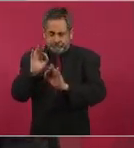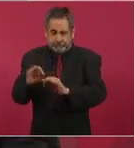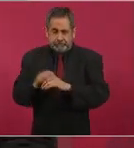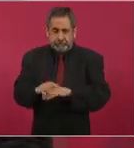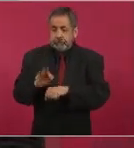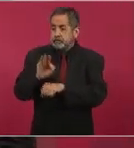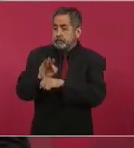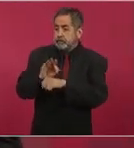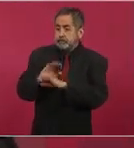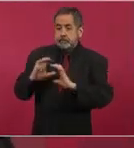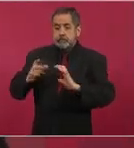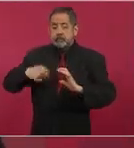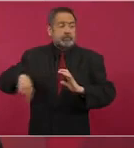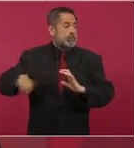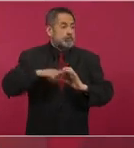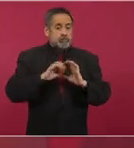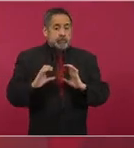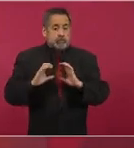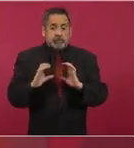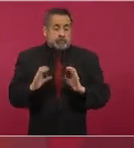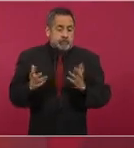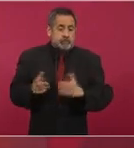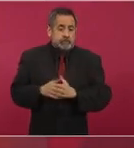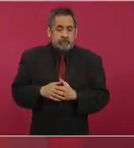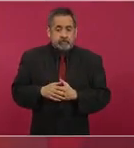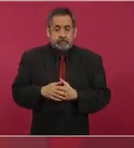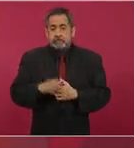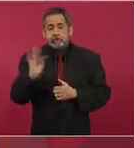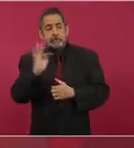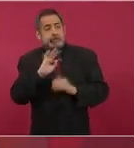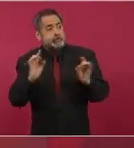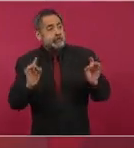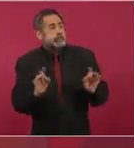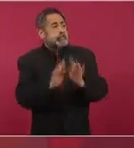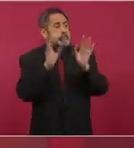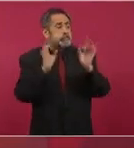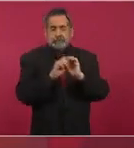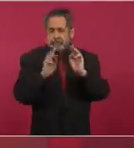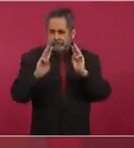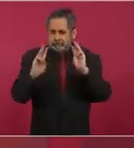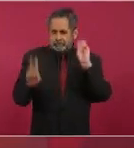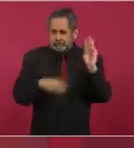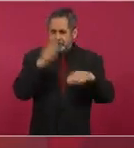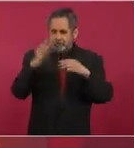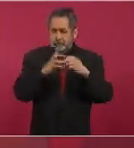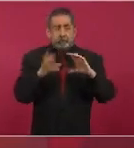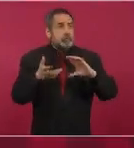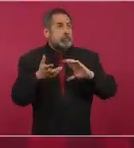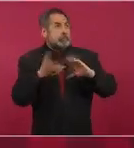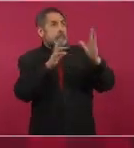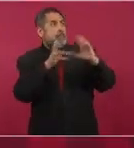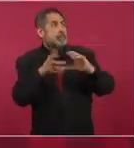protegernos ante situaciones como las que se están padeciendo en el mundo